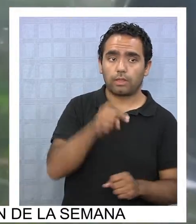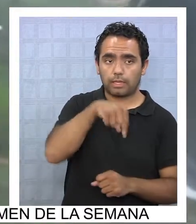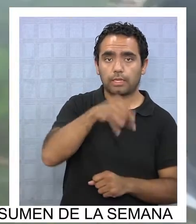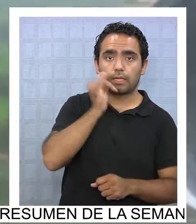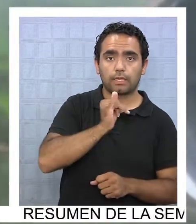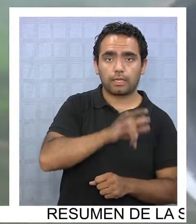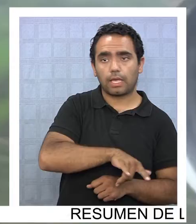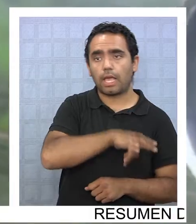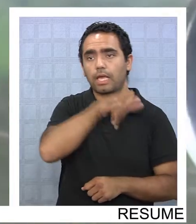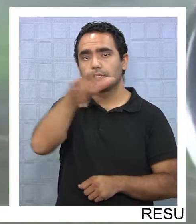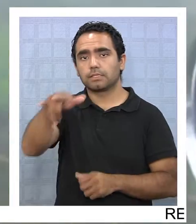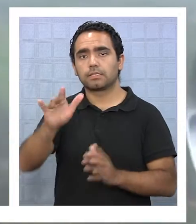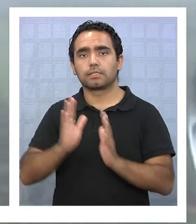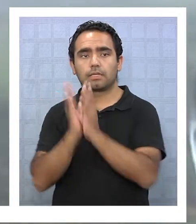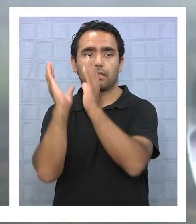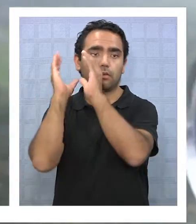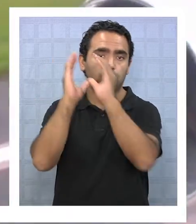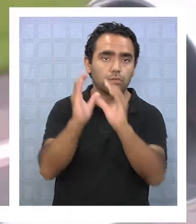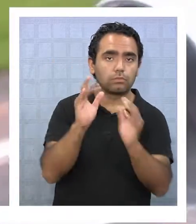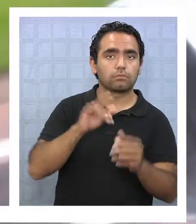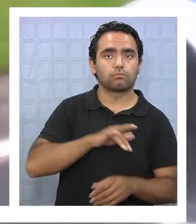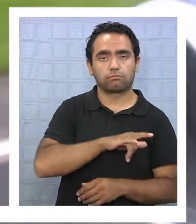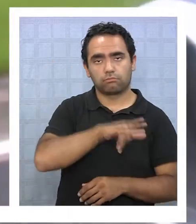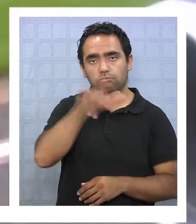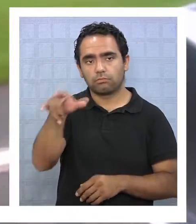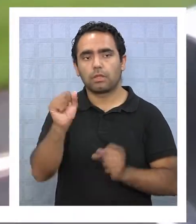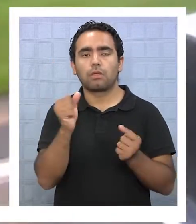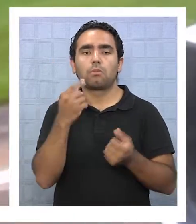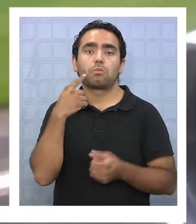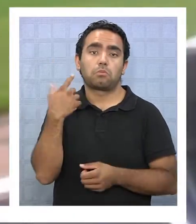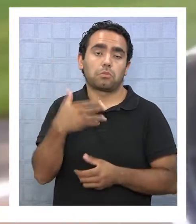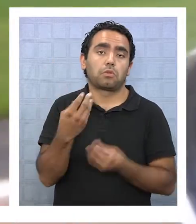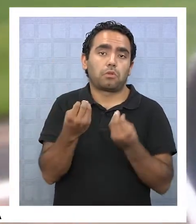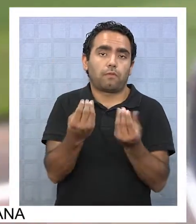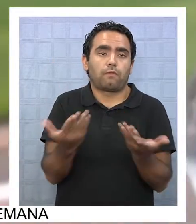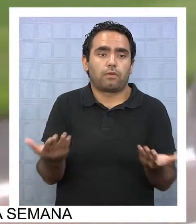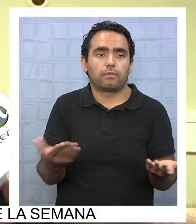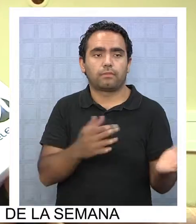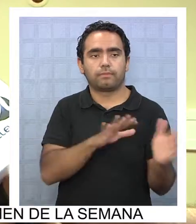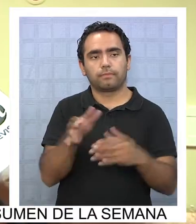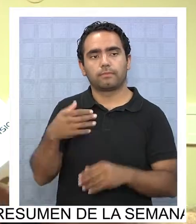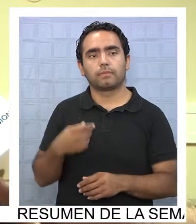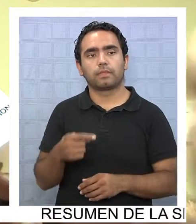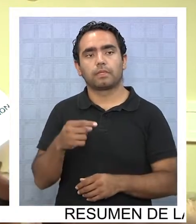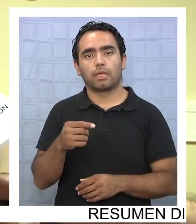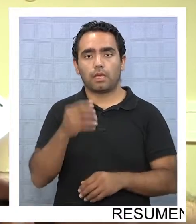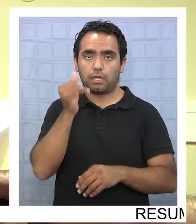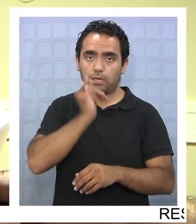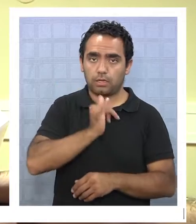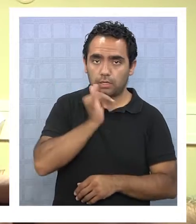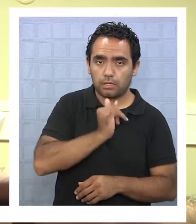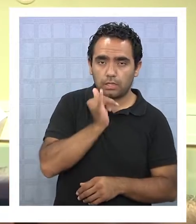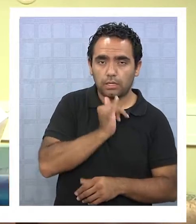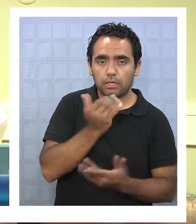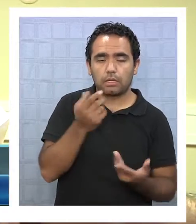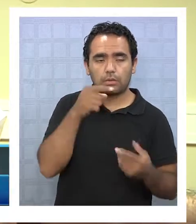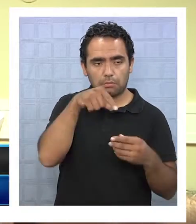aérea diariamente, lo que facilita el intercambio tanto comercial como turístico. Estamos en Iquique desde